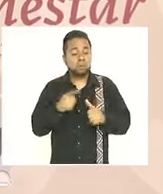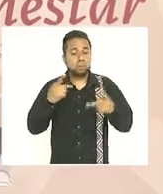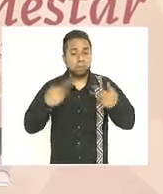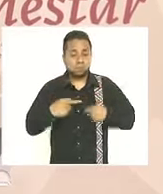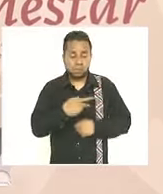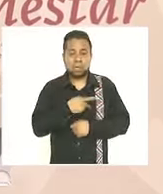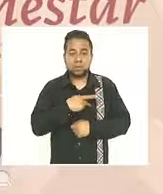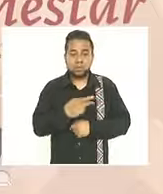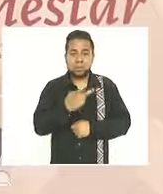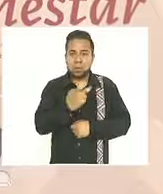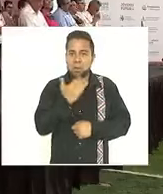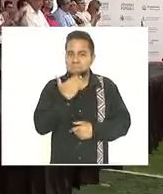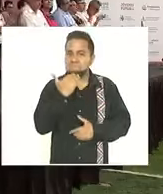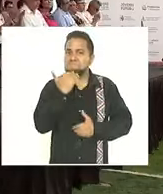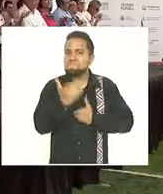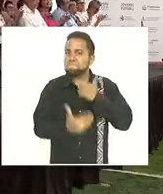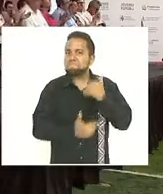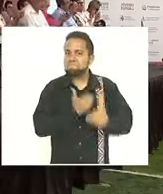ha funcionado